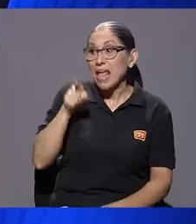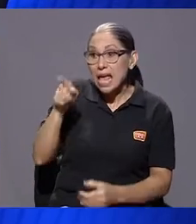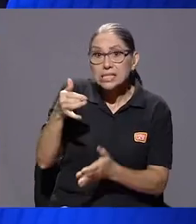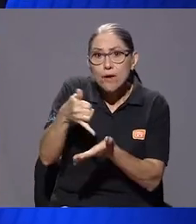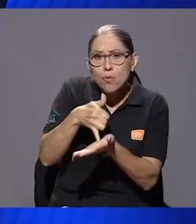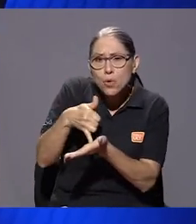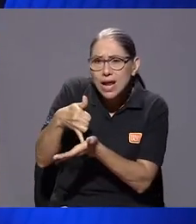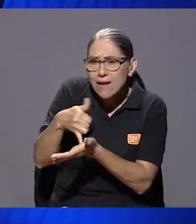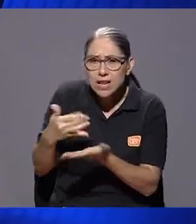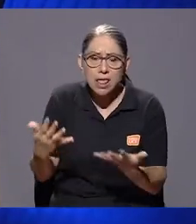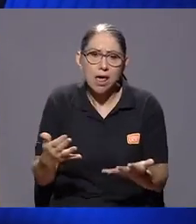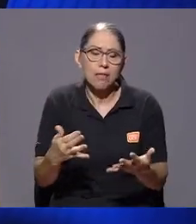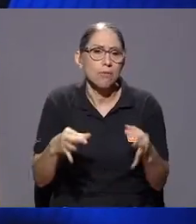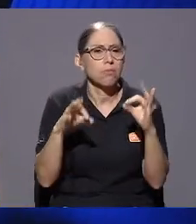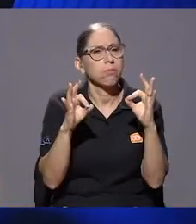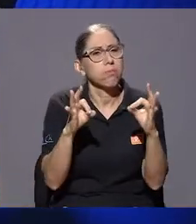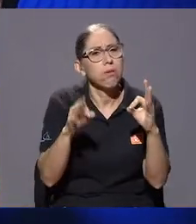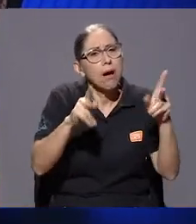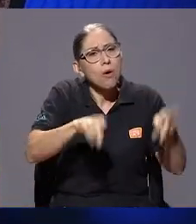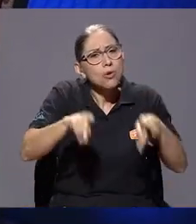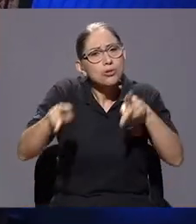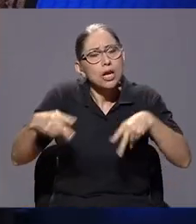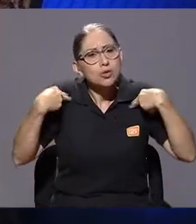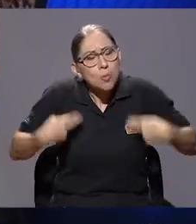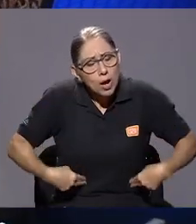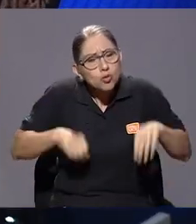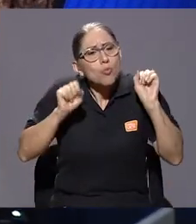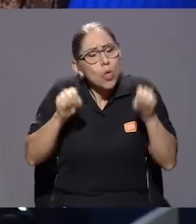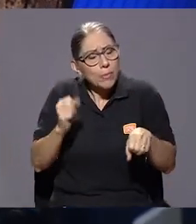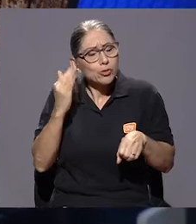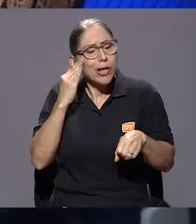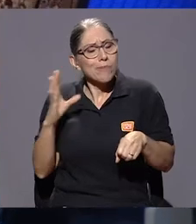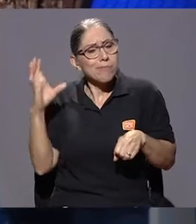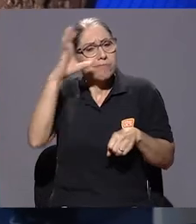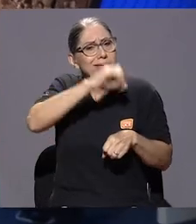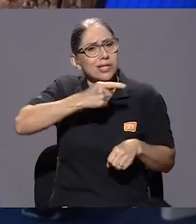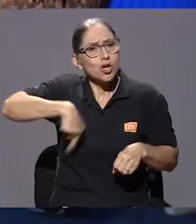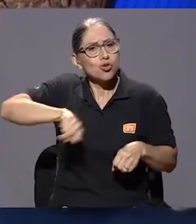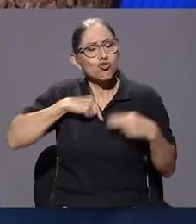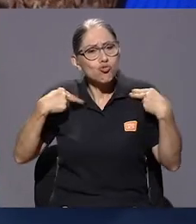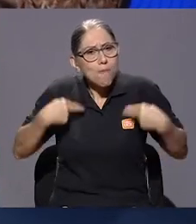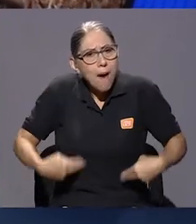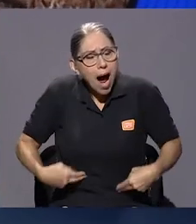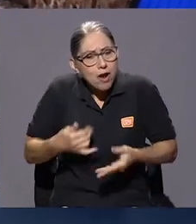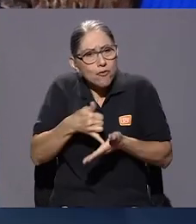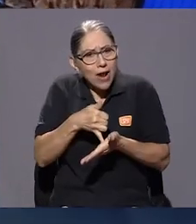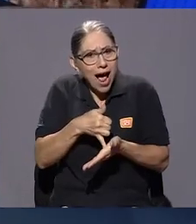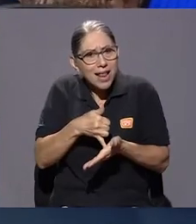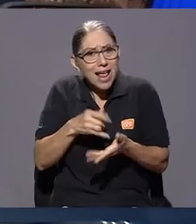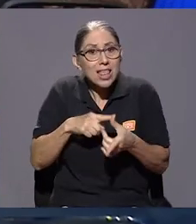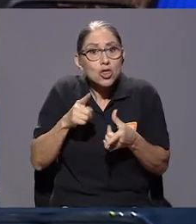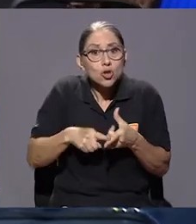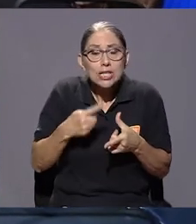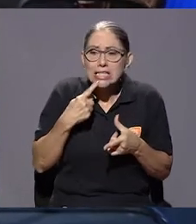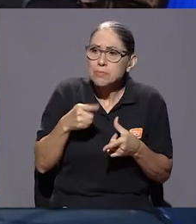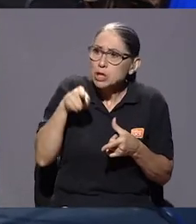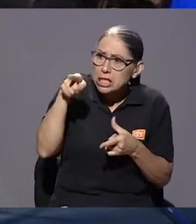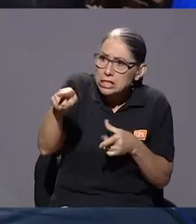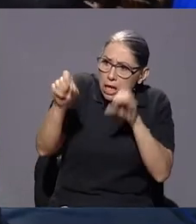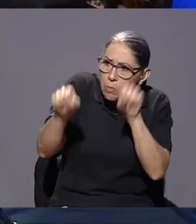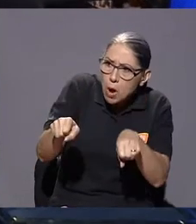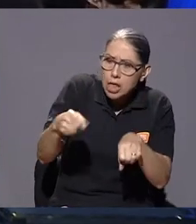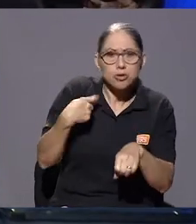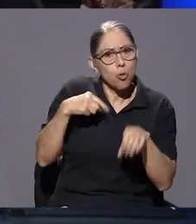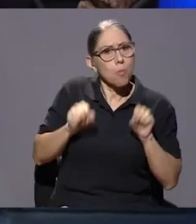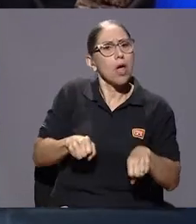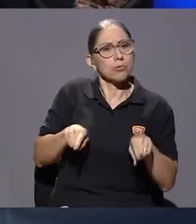tenemos como seres humanos, podernos ver nuestra esencia vulnerable, humana, frágil, ahí es cuando nosotros decimos, si él puede, yo puedo. Si